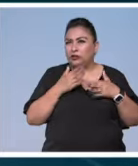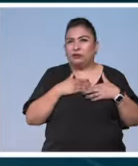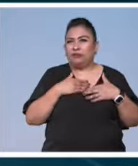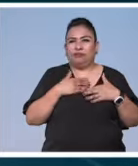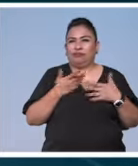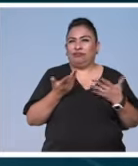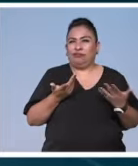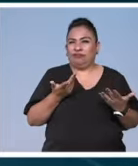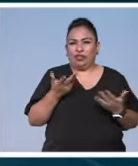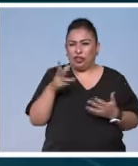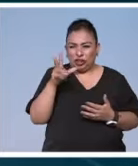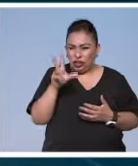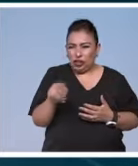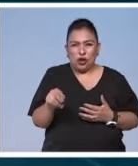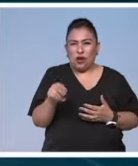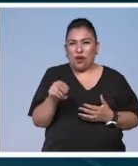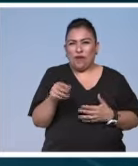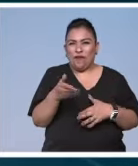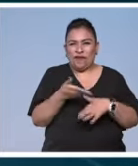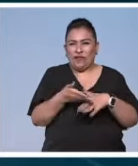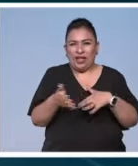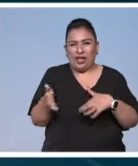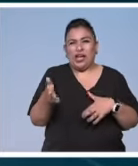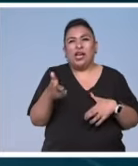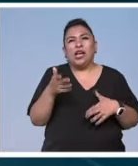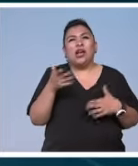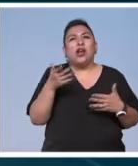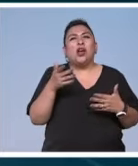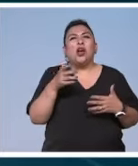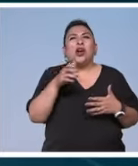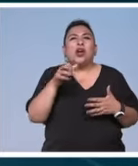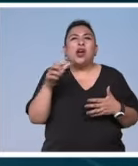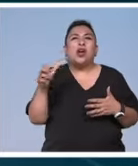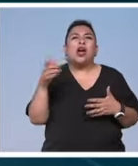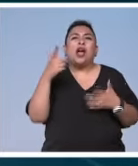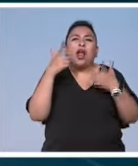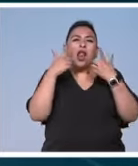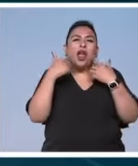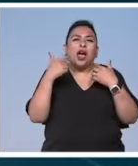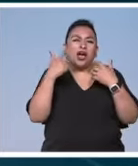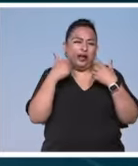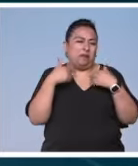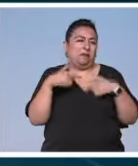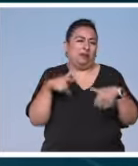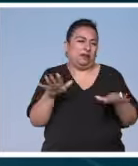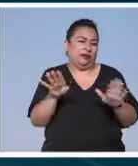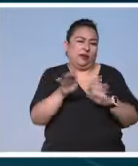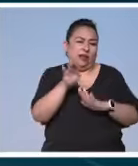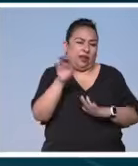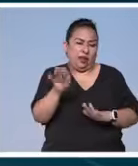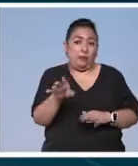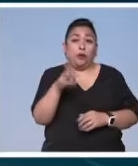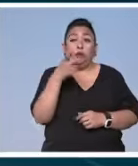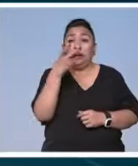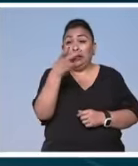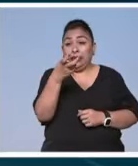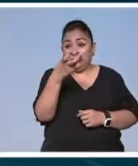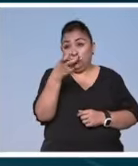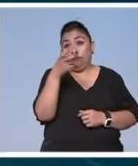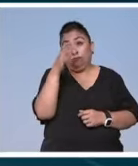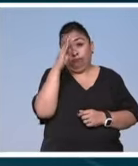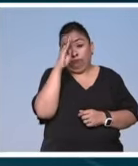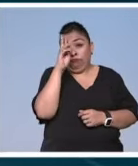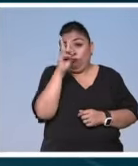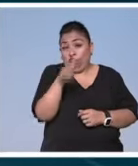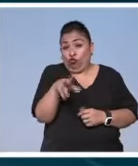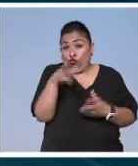no no white tears en inglés que sería no a las lágrimas blancas por ejemplo eso creo que es una de las